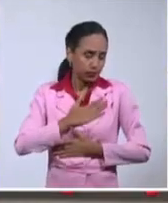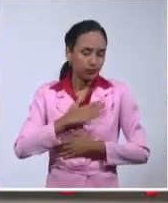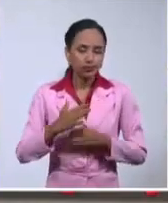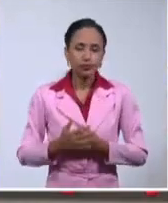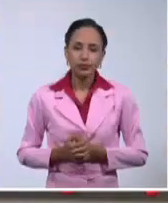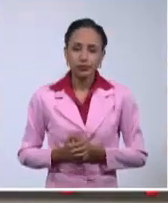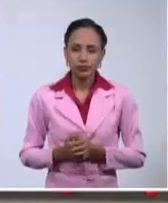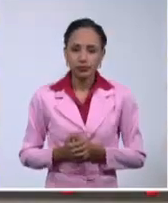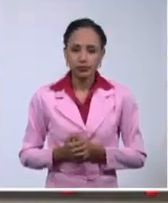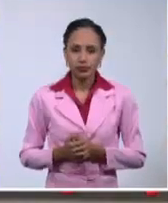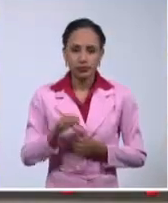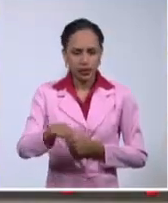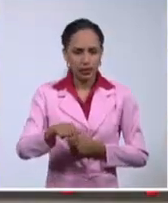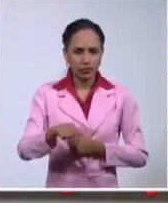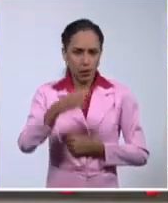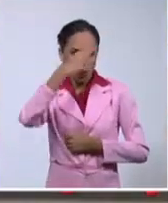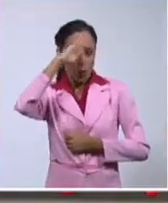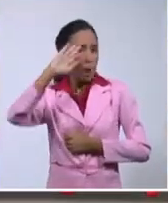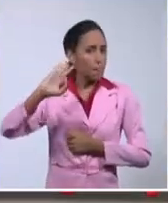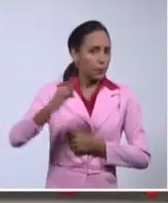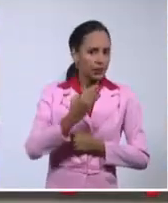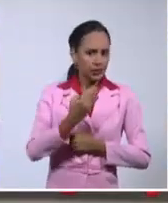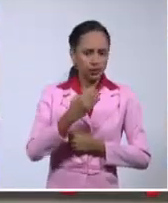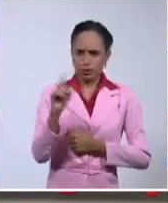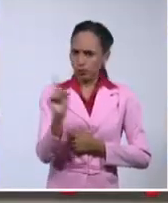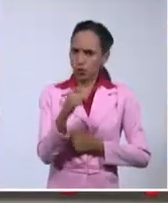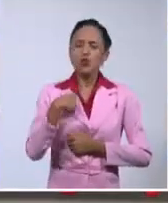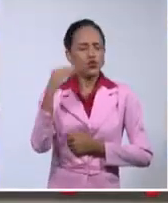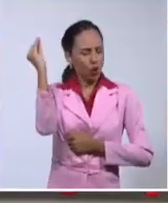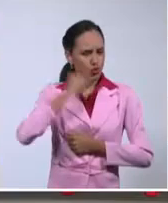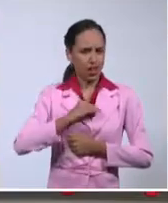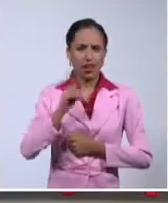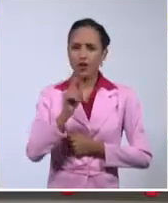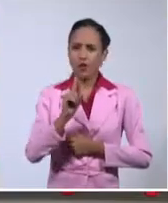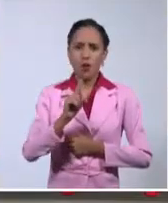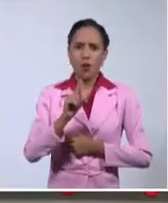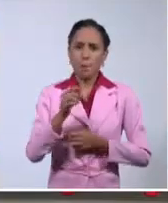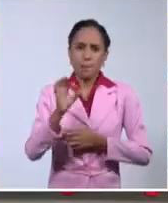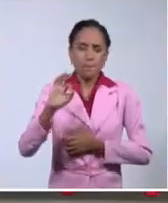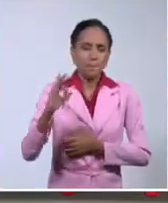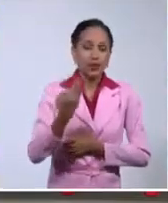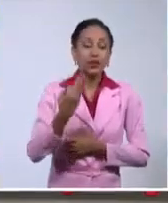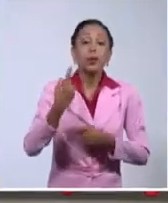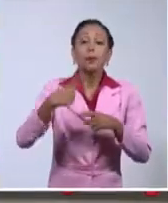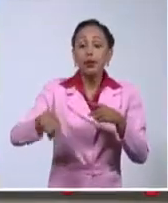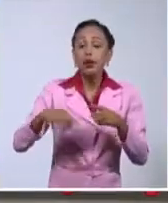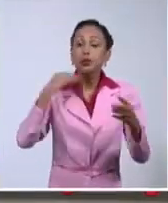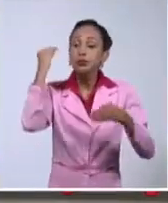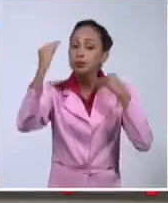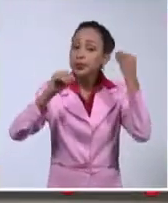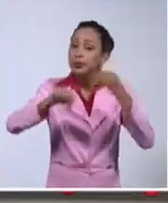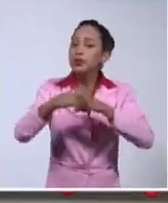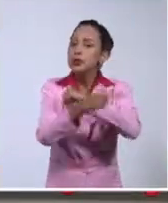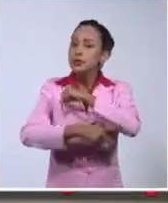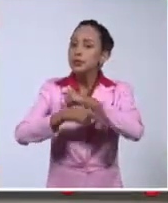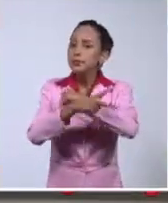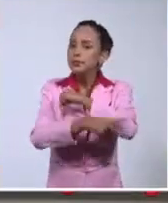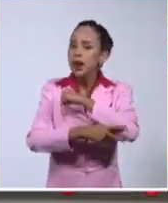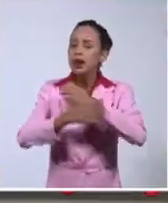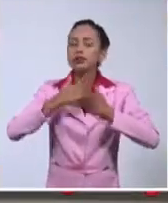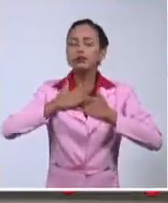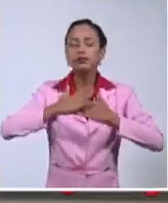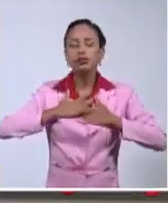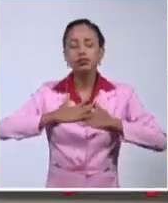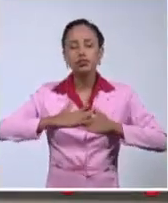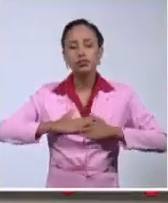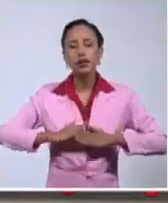que vivamos en un país perfecto. Está claro, no lo es. Sin embargo, sí creo que vivimos en un país donde la tranquilidad y la